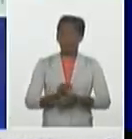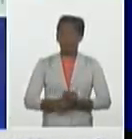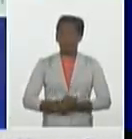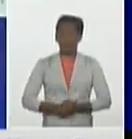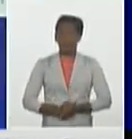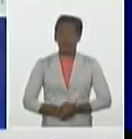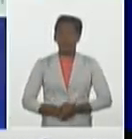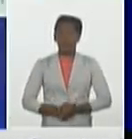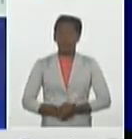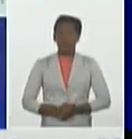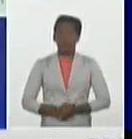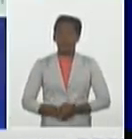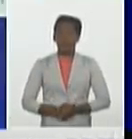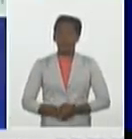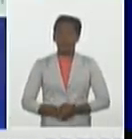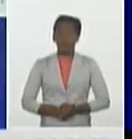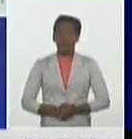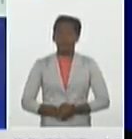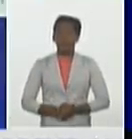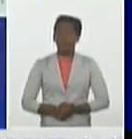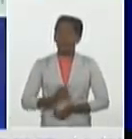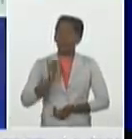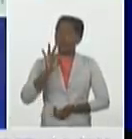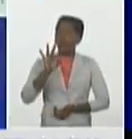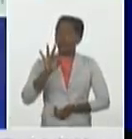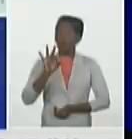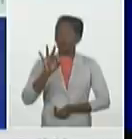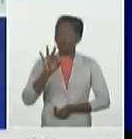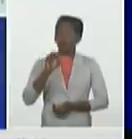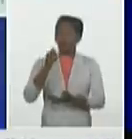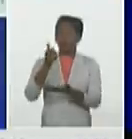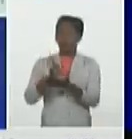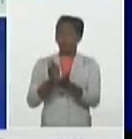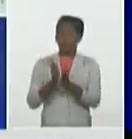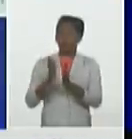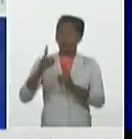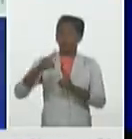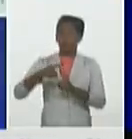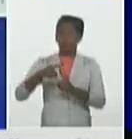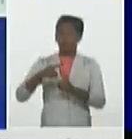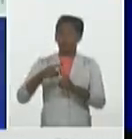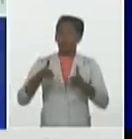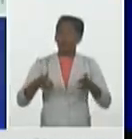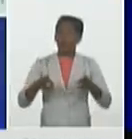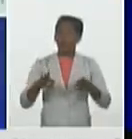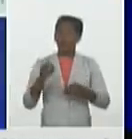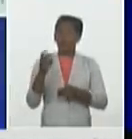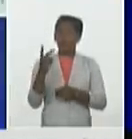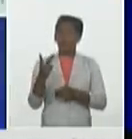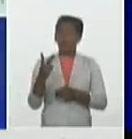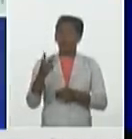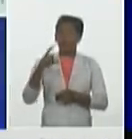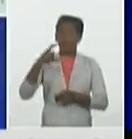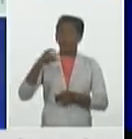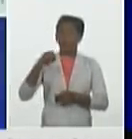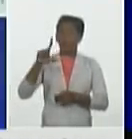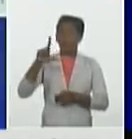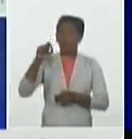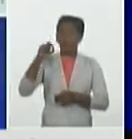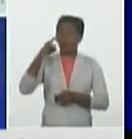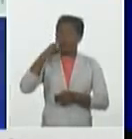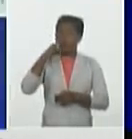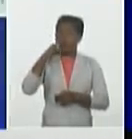ayer del municipio Matanza 3 de Cárdenas 2 de Colón Calimete y Limonar 1 en cada uno